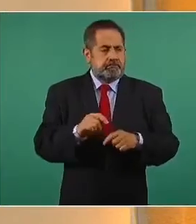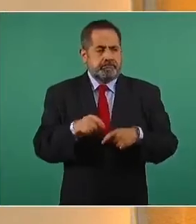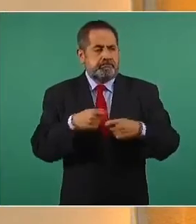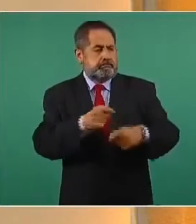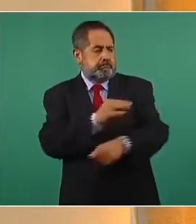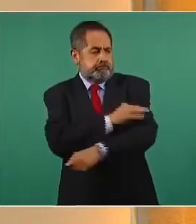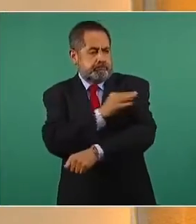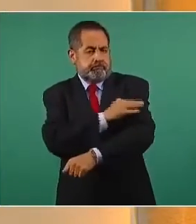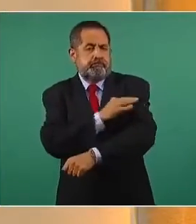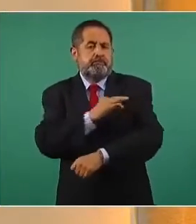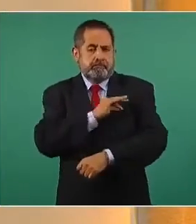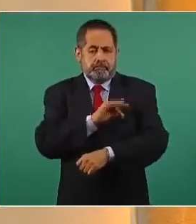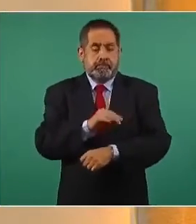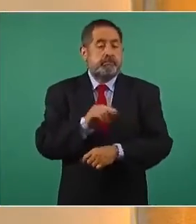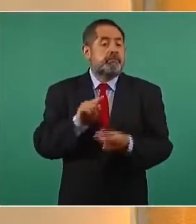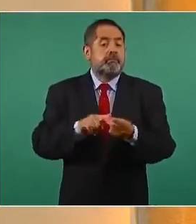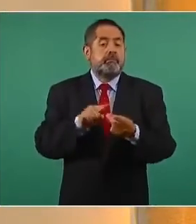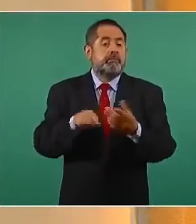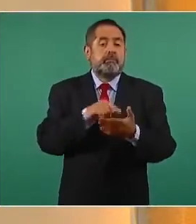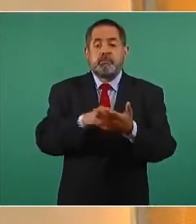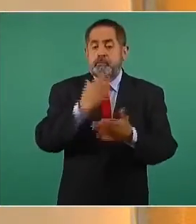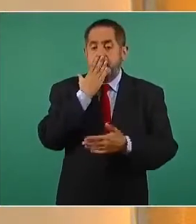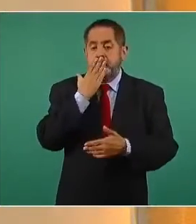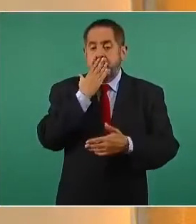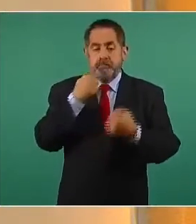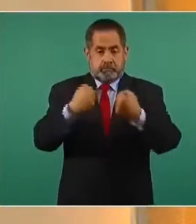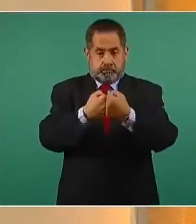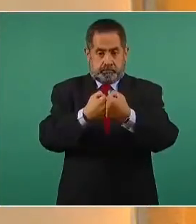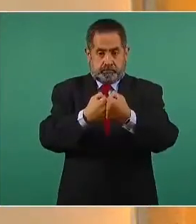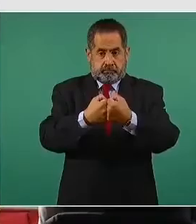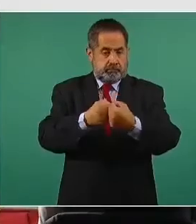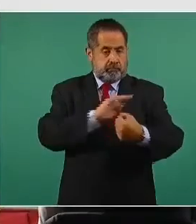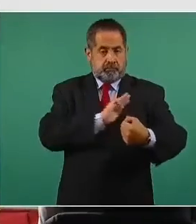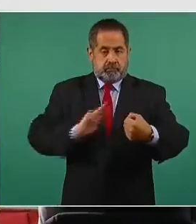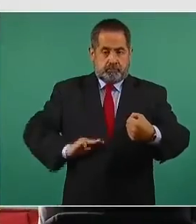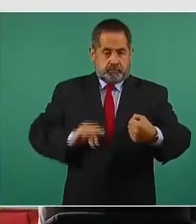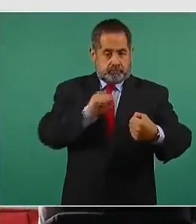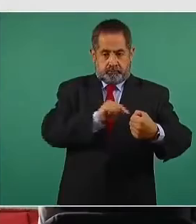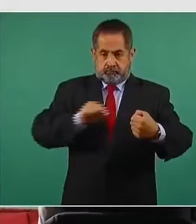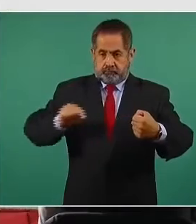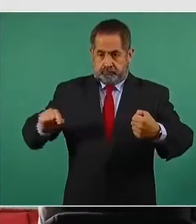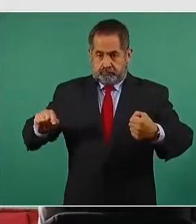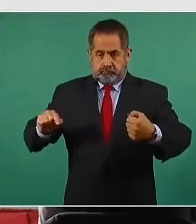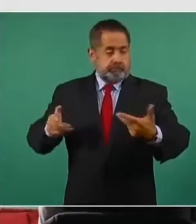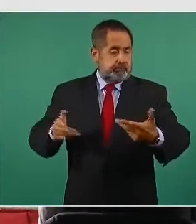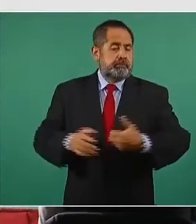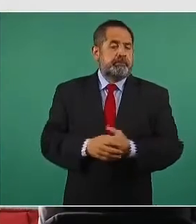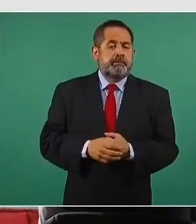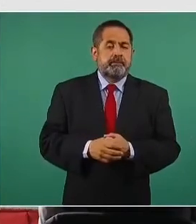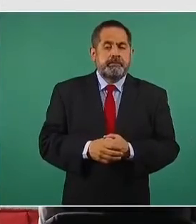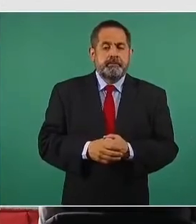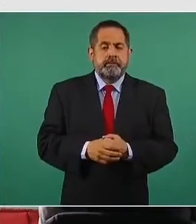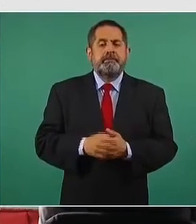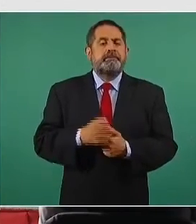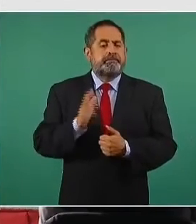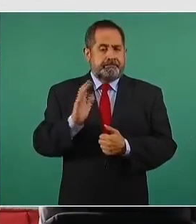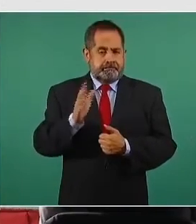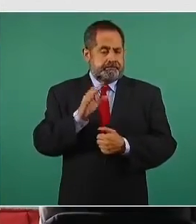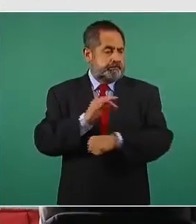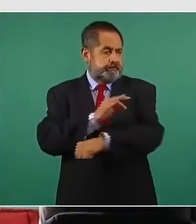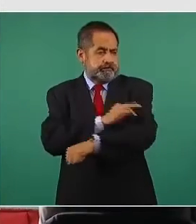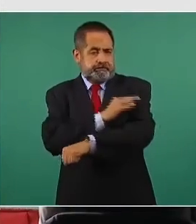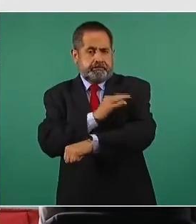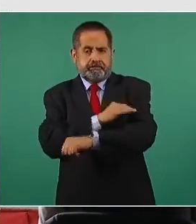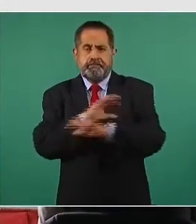municipios fronterizos de Sonora y decir que se hizo la vacunación